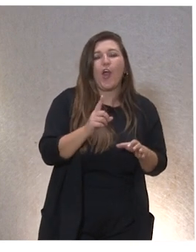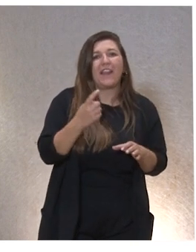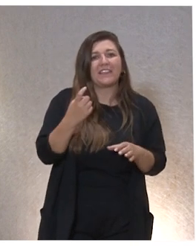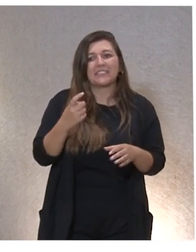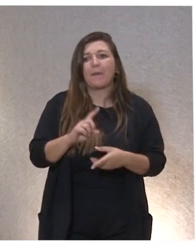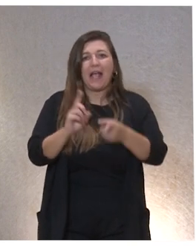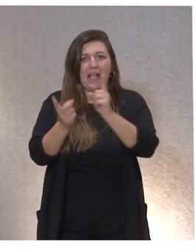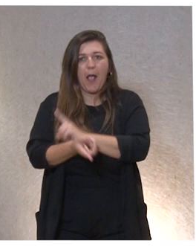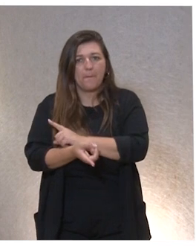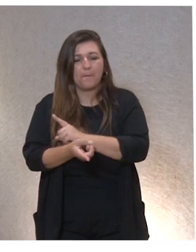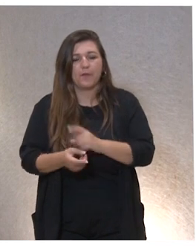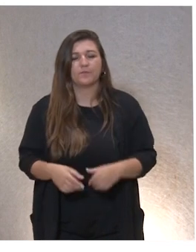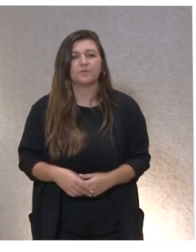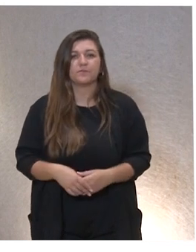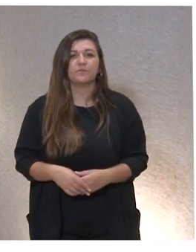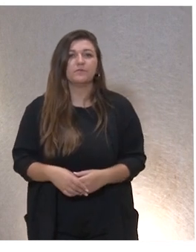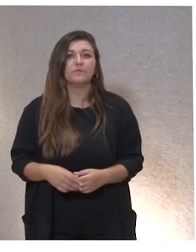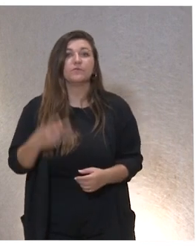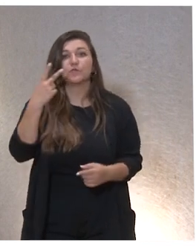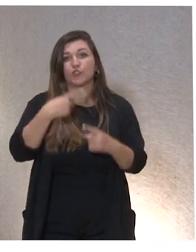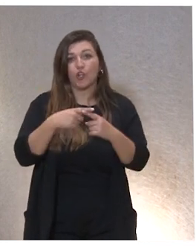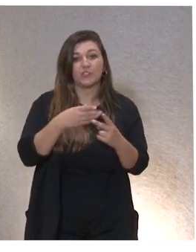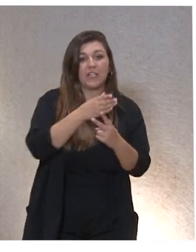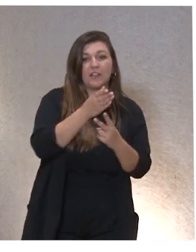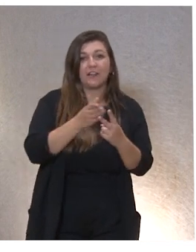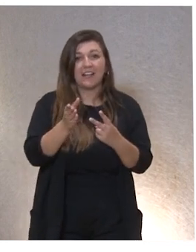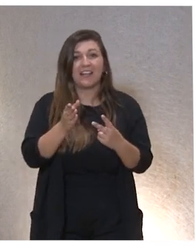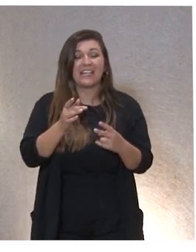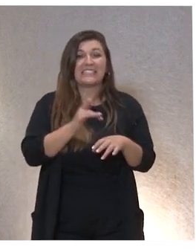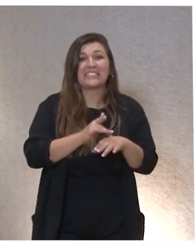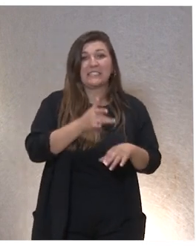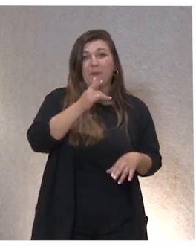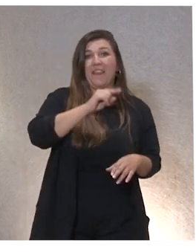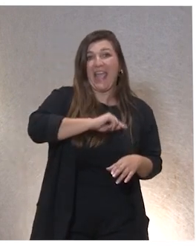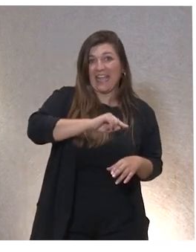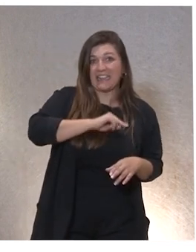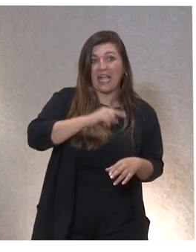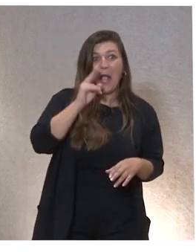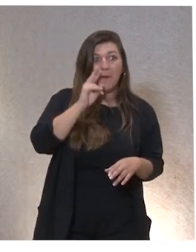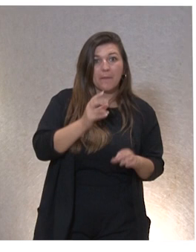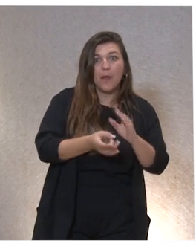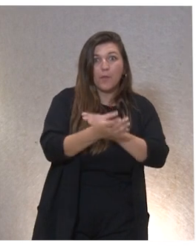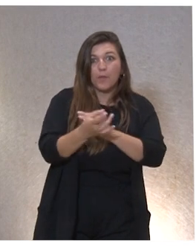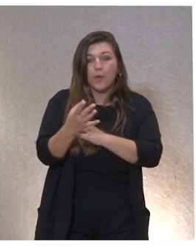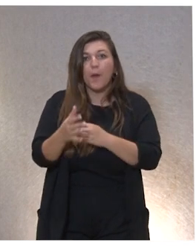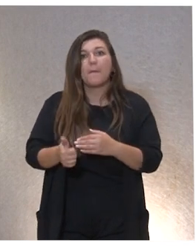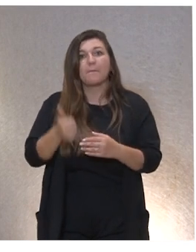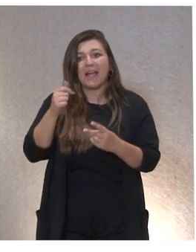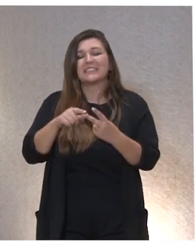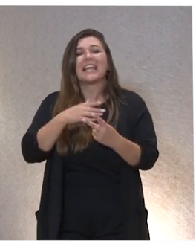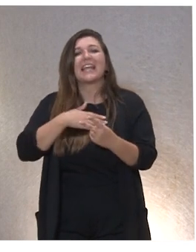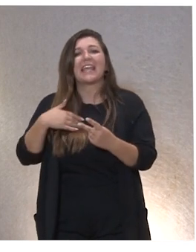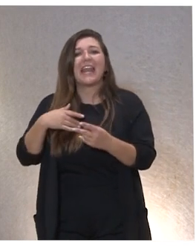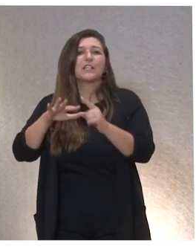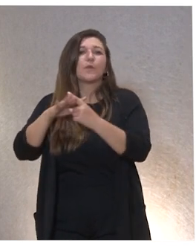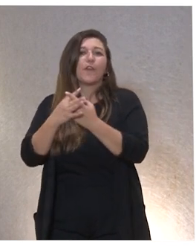Y estas eran dos claves, ¿no? La sensibilidad ética que veíamos que se estaba produciendo y la necesidad de transformar la situación.